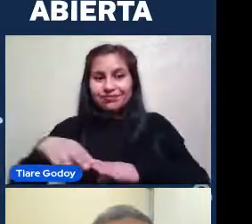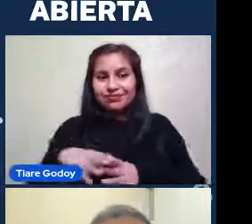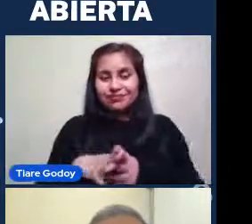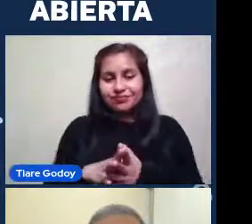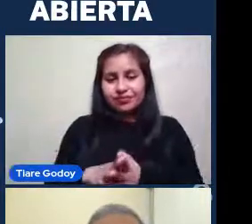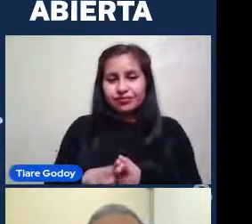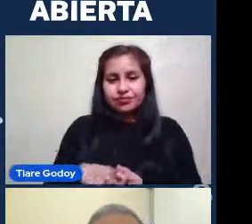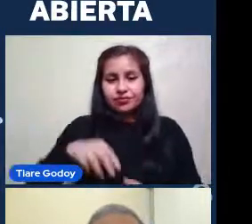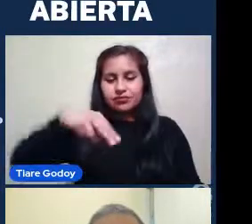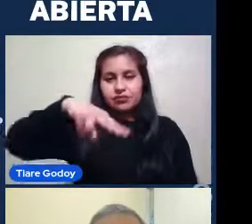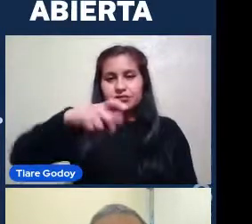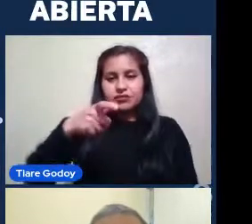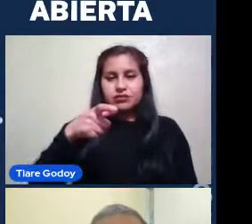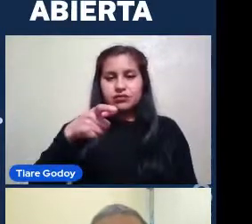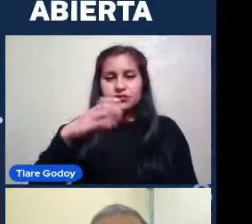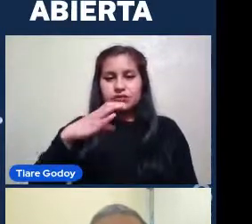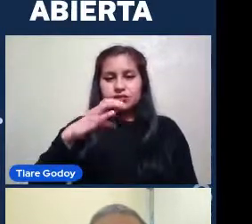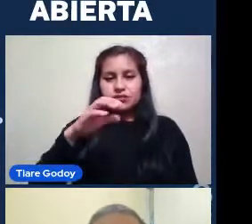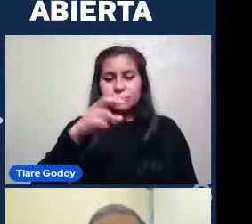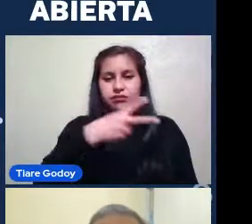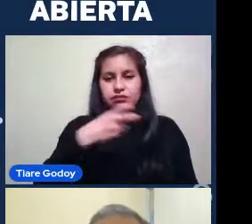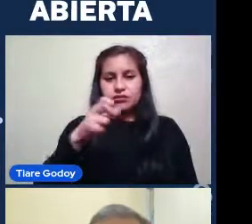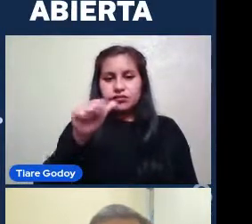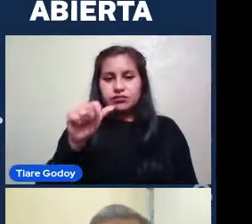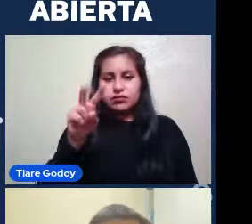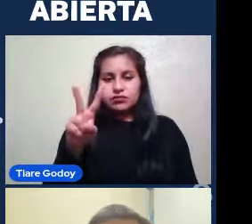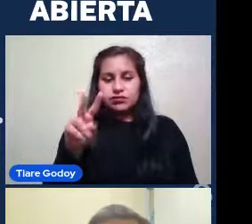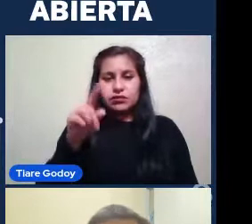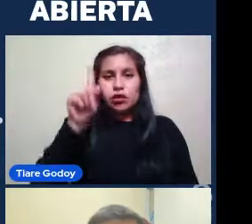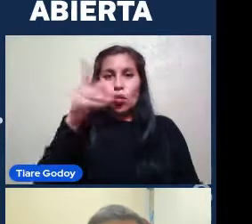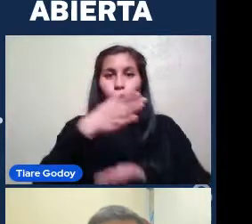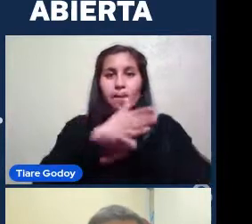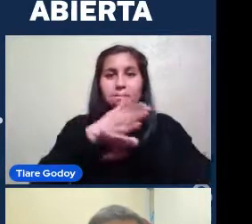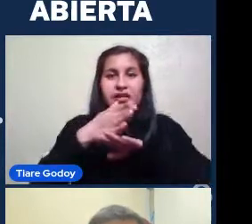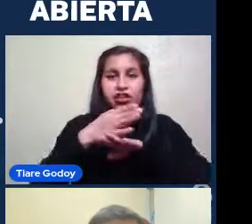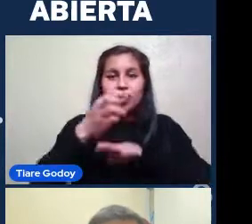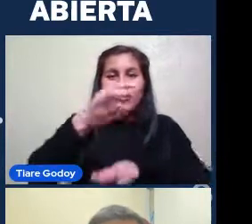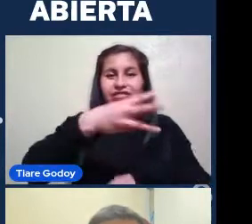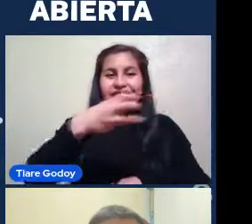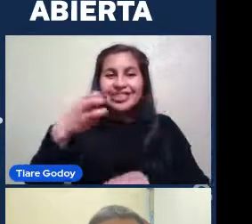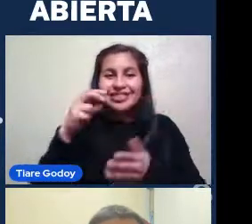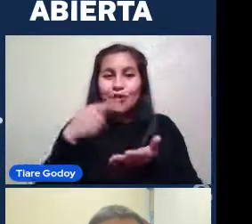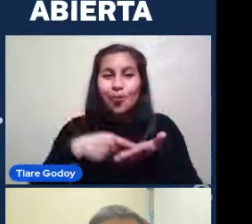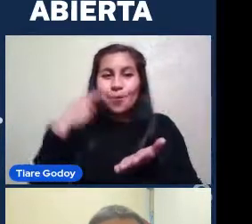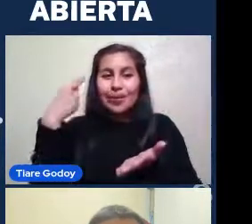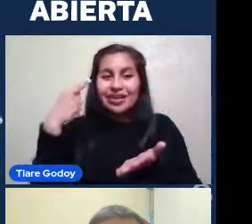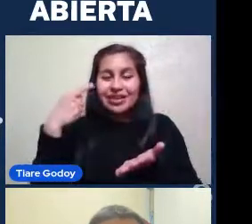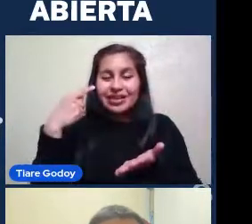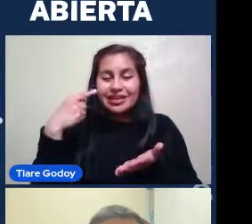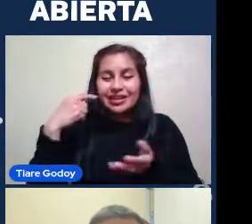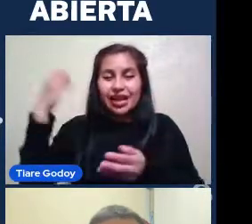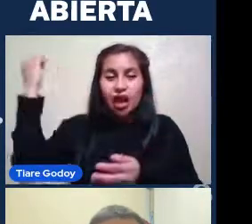NGC 262 1.300.000 Añan luz de diámetro